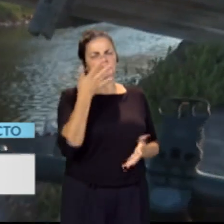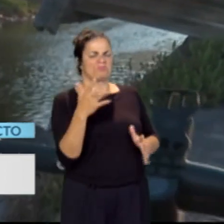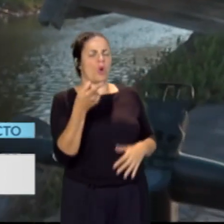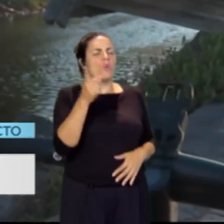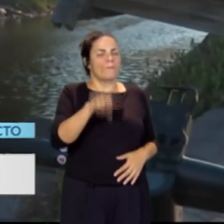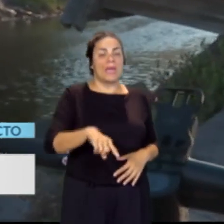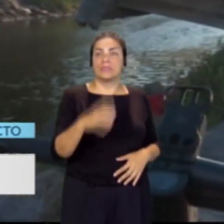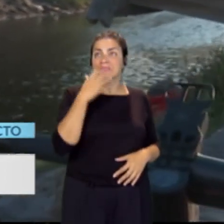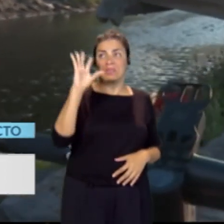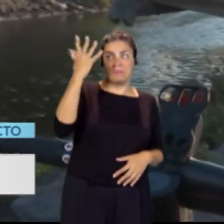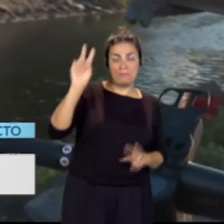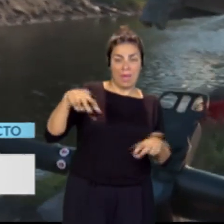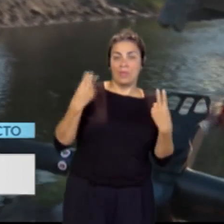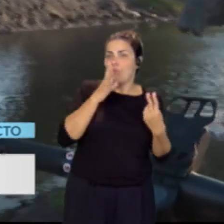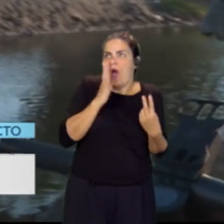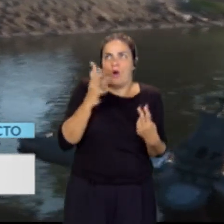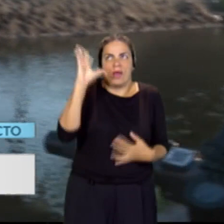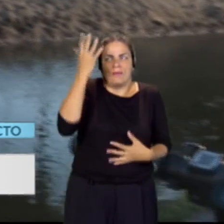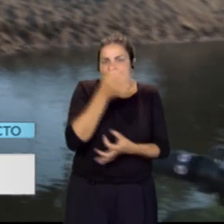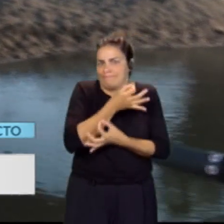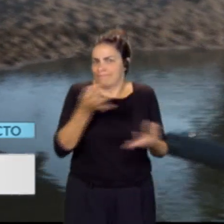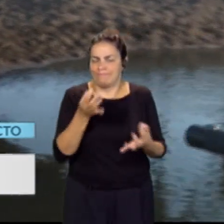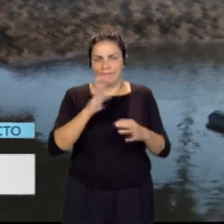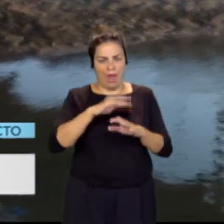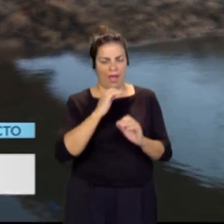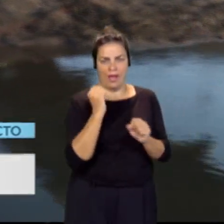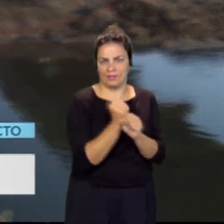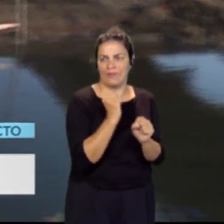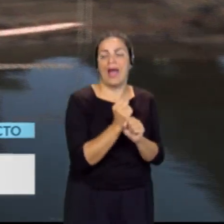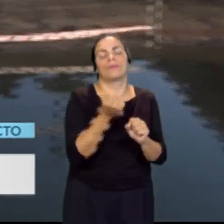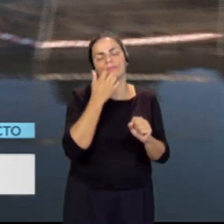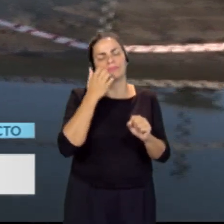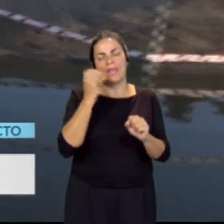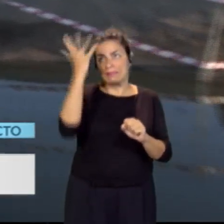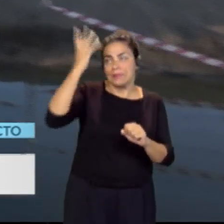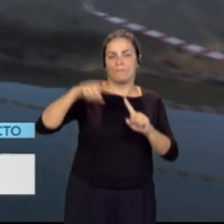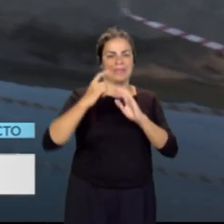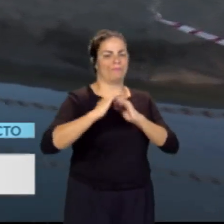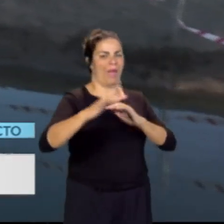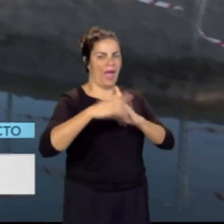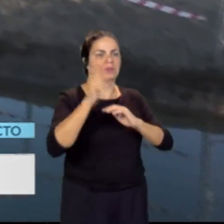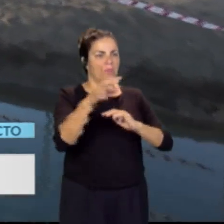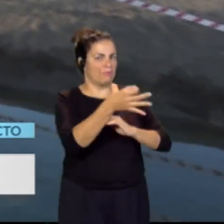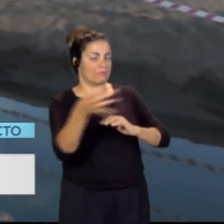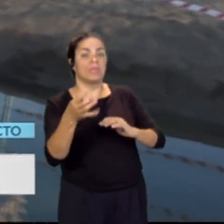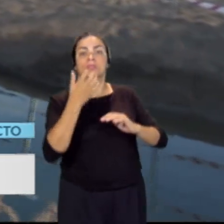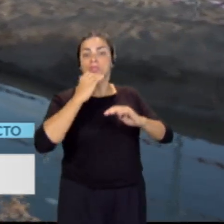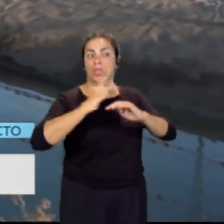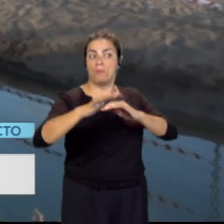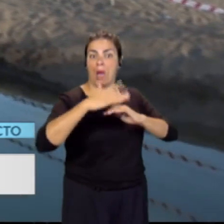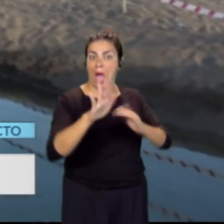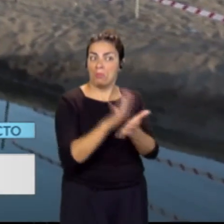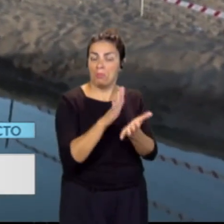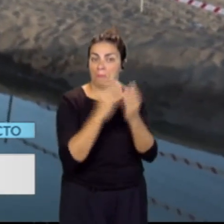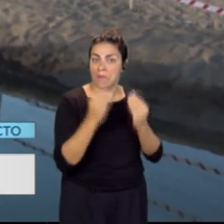permite, la verdad es que tenemos ahora unas condiciones maravillosas para poder trabajar y si continúa así el clima marítimo, pues en el